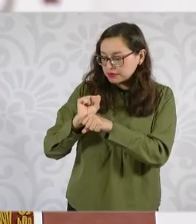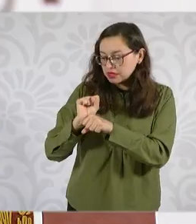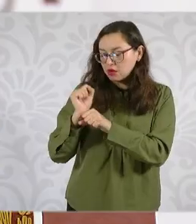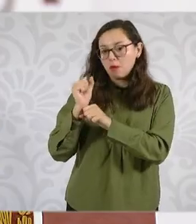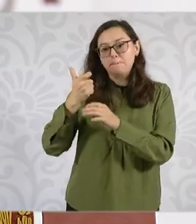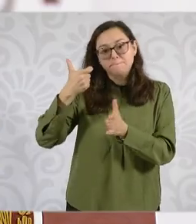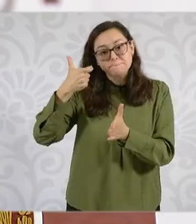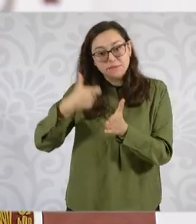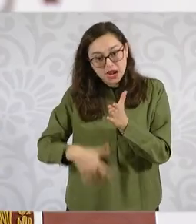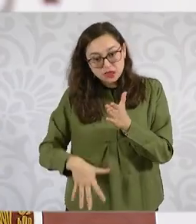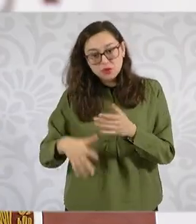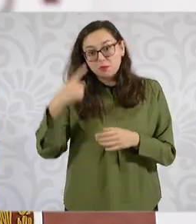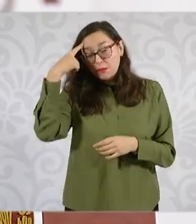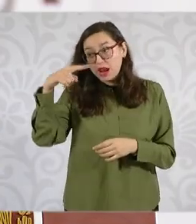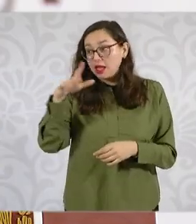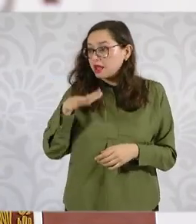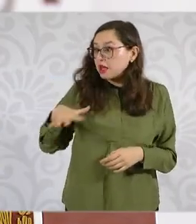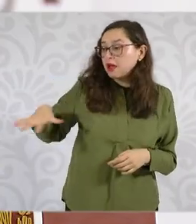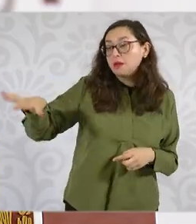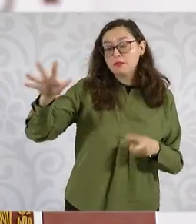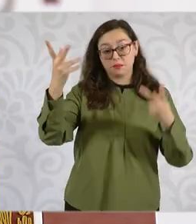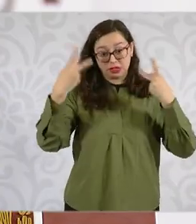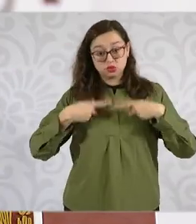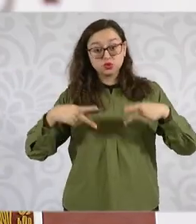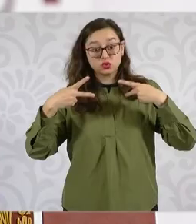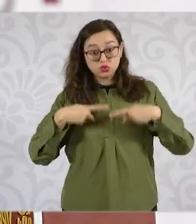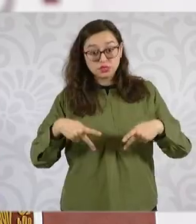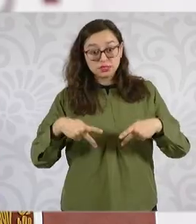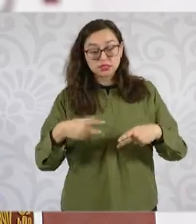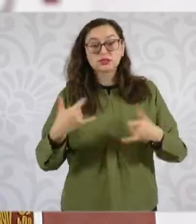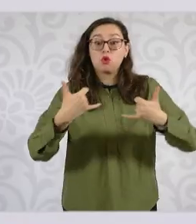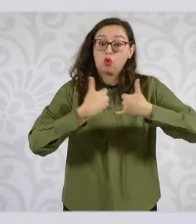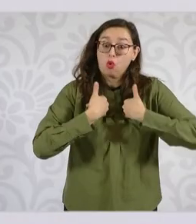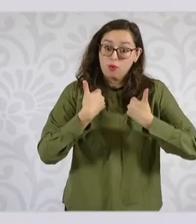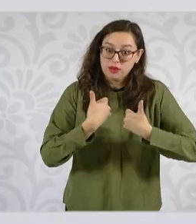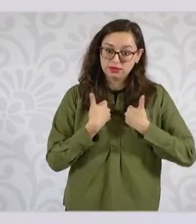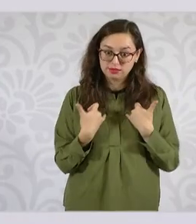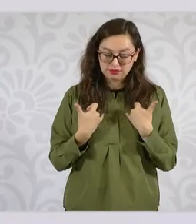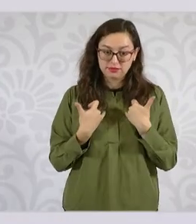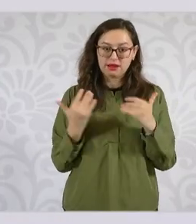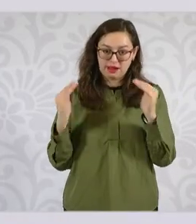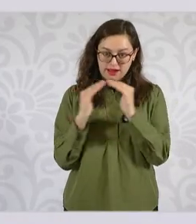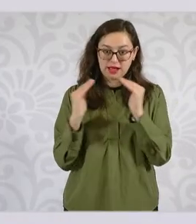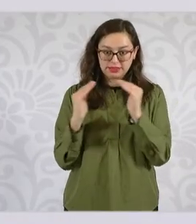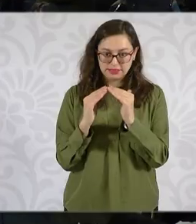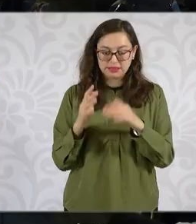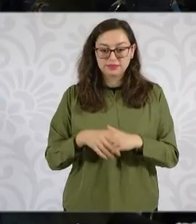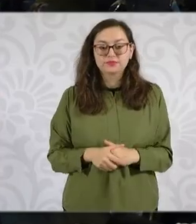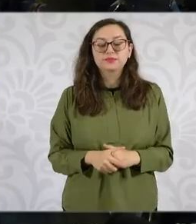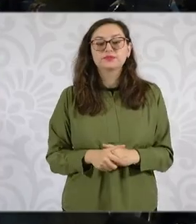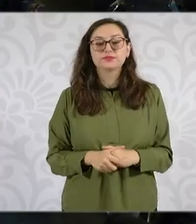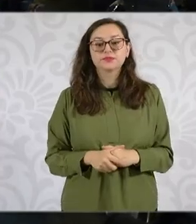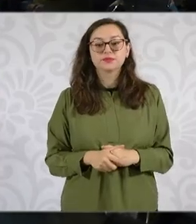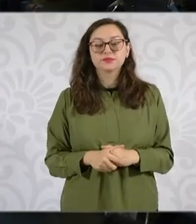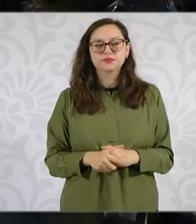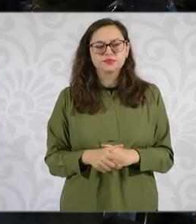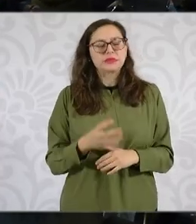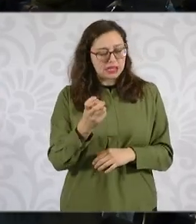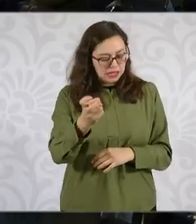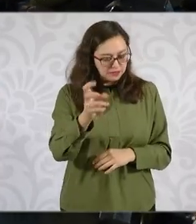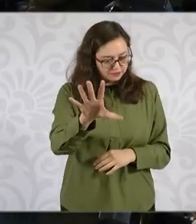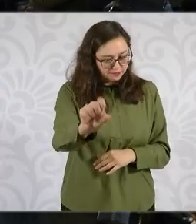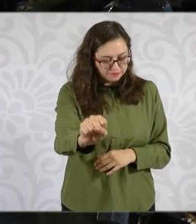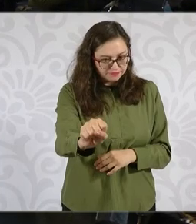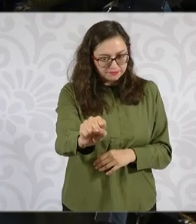para que las familias mexicanas y particularmente las y los jóvenes tengan acceso a la vivienda. Se tendría, perdón, ahorita que hace esta acotación,